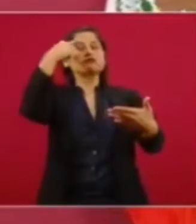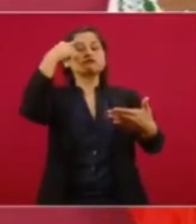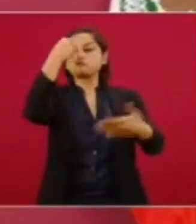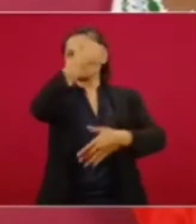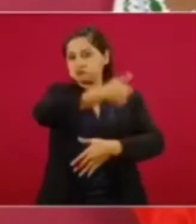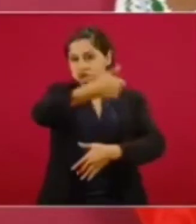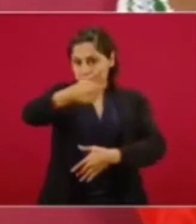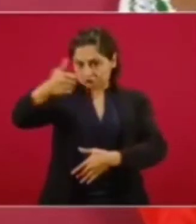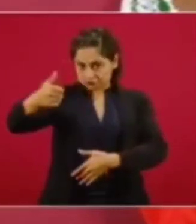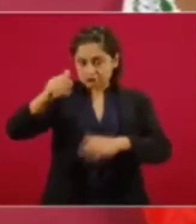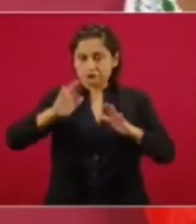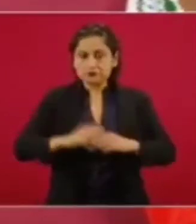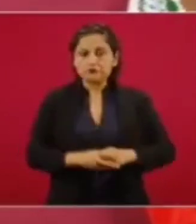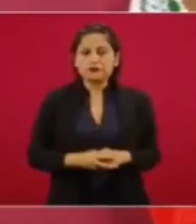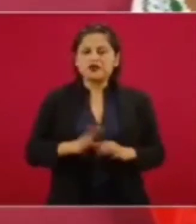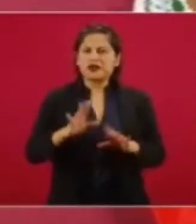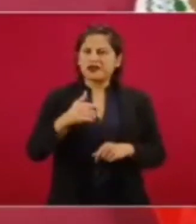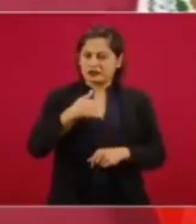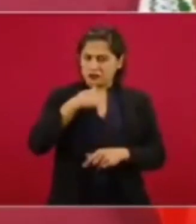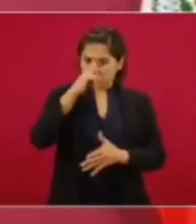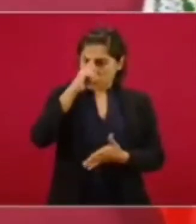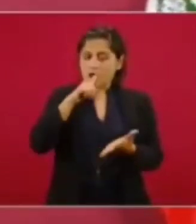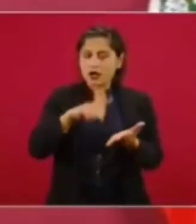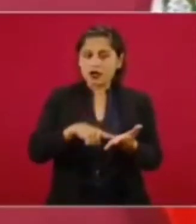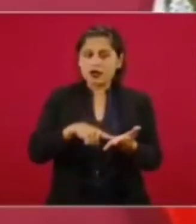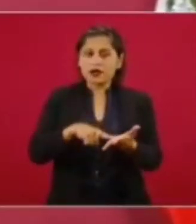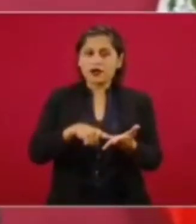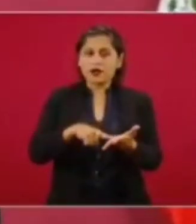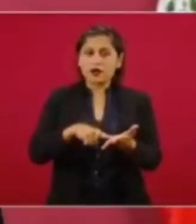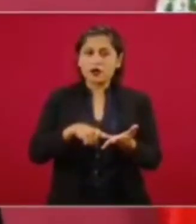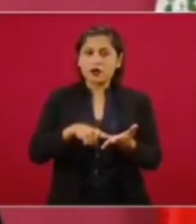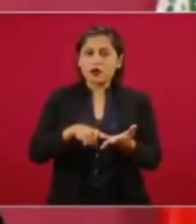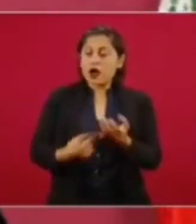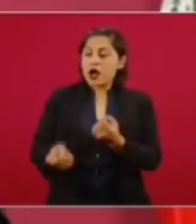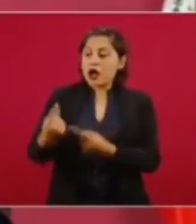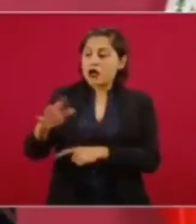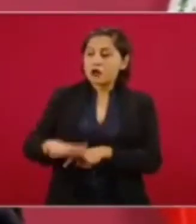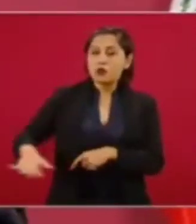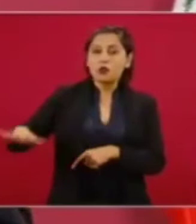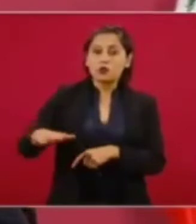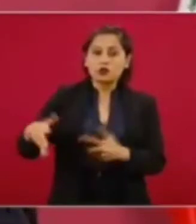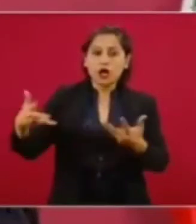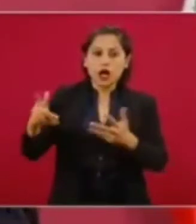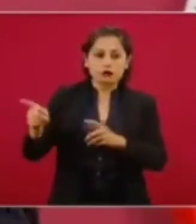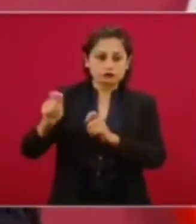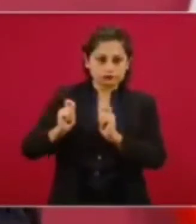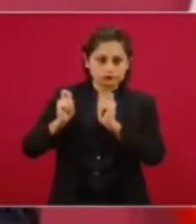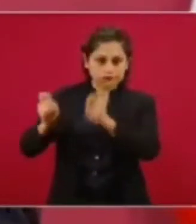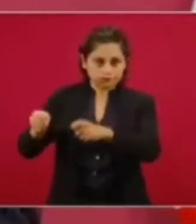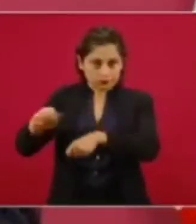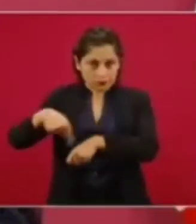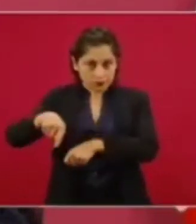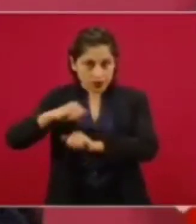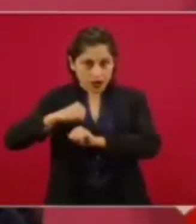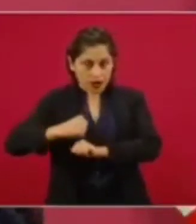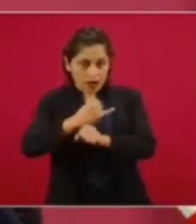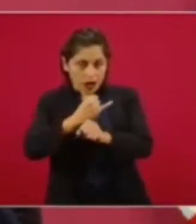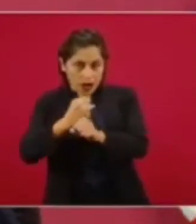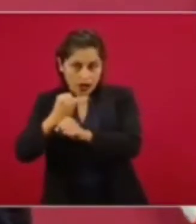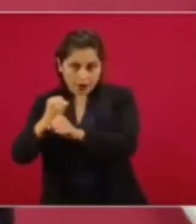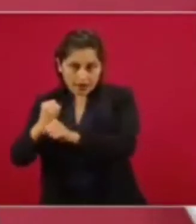Según entiendo, los que están porque se haga la investigación sobre el comportamiento de los